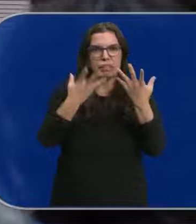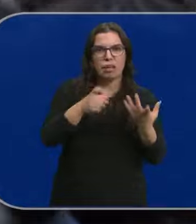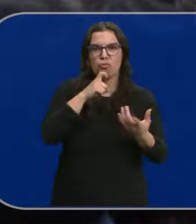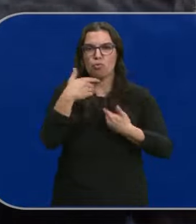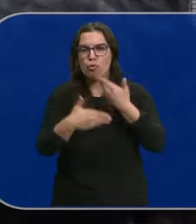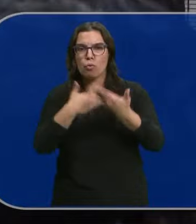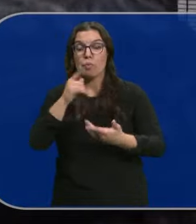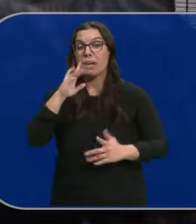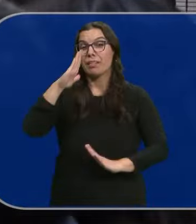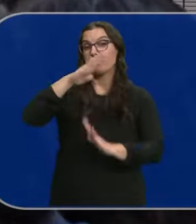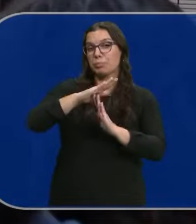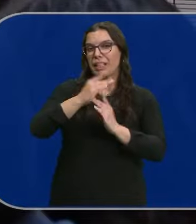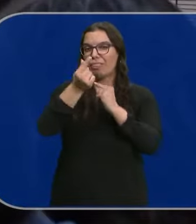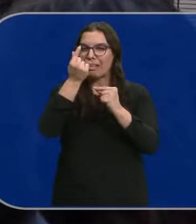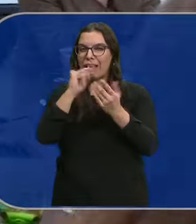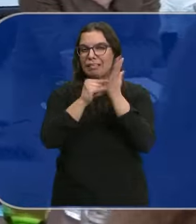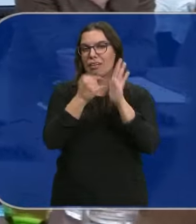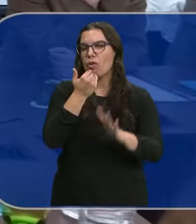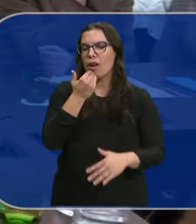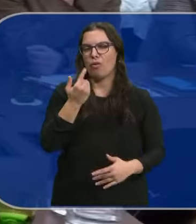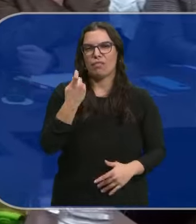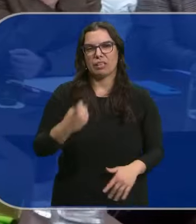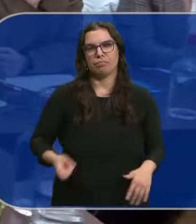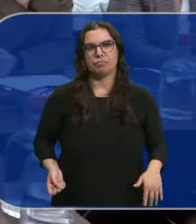parecer se han atascado por detalles técnicos